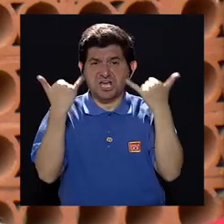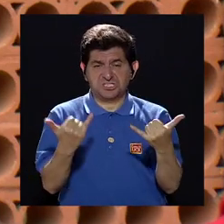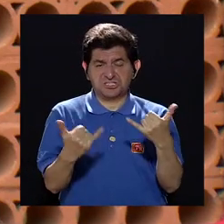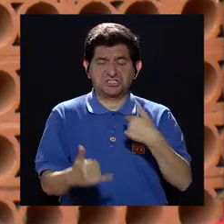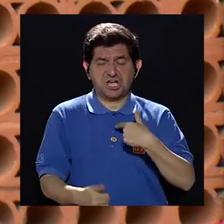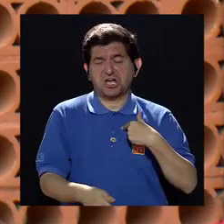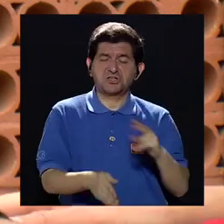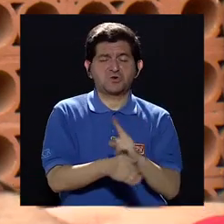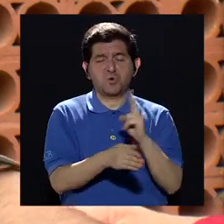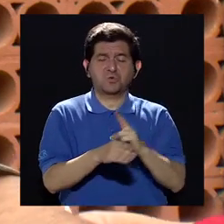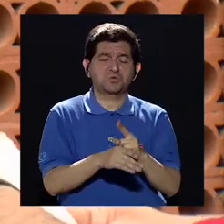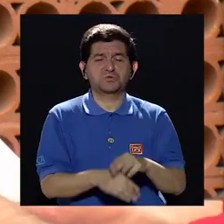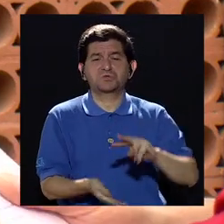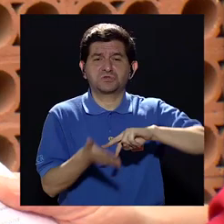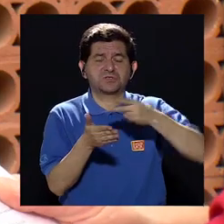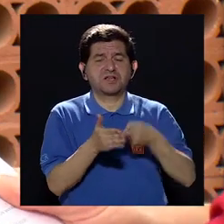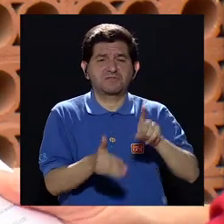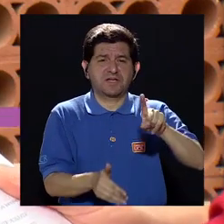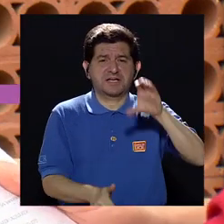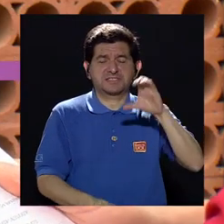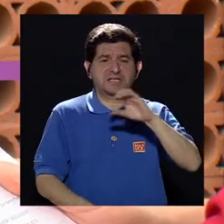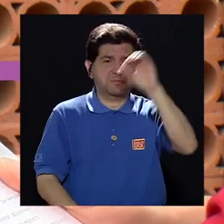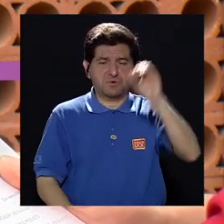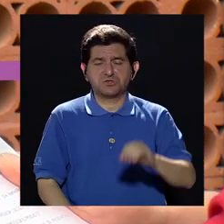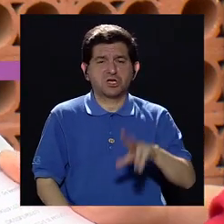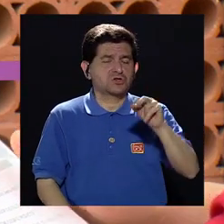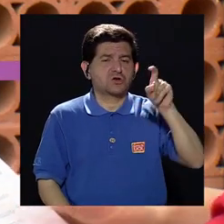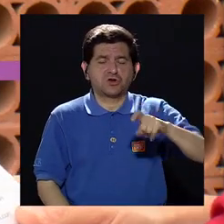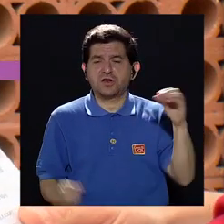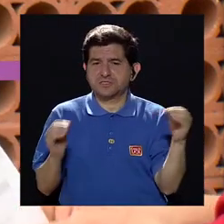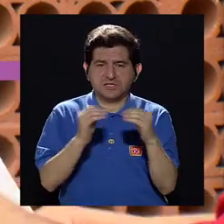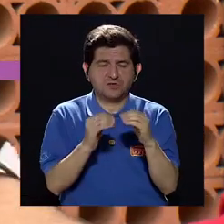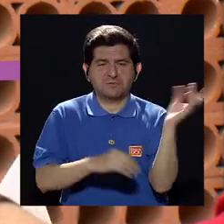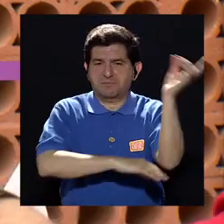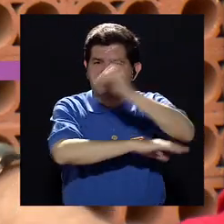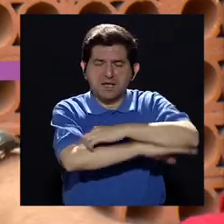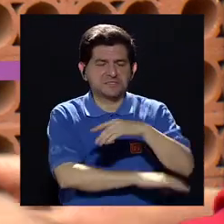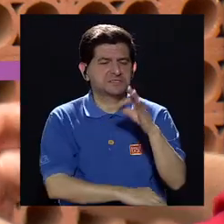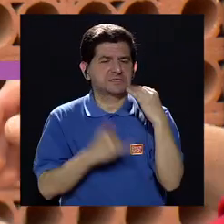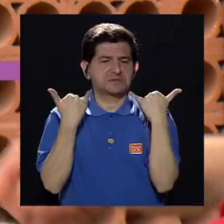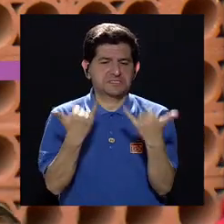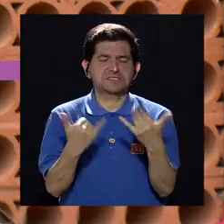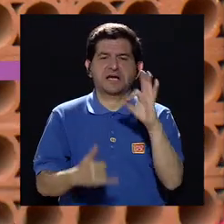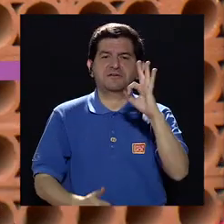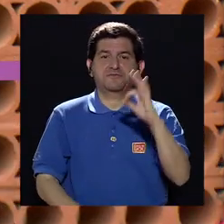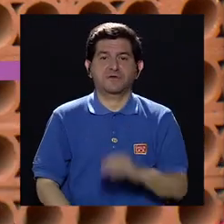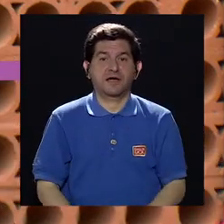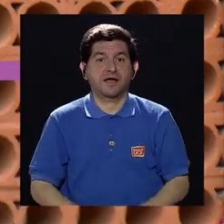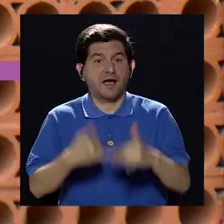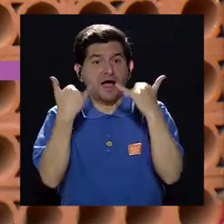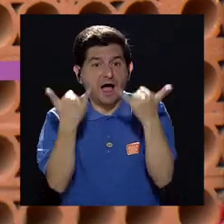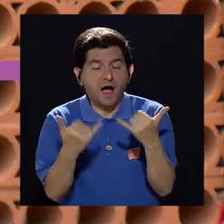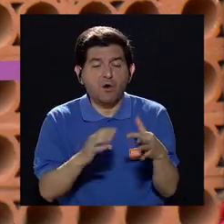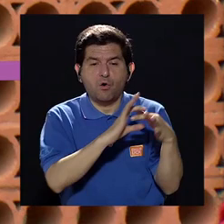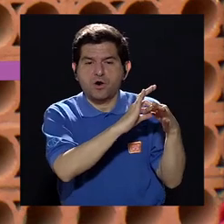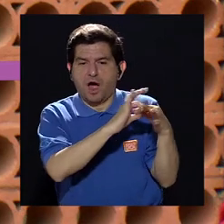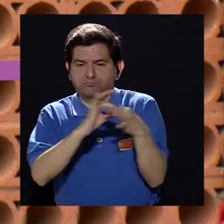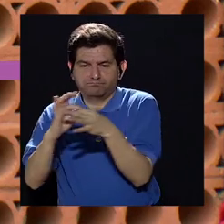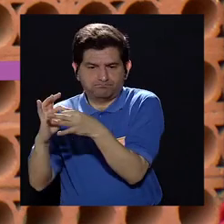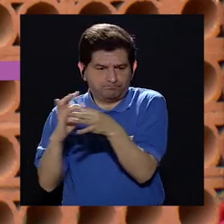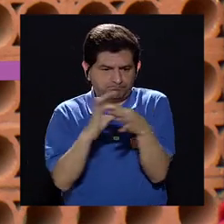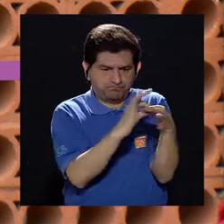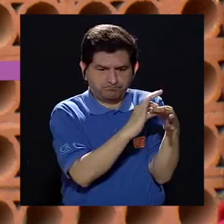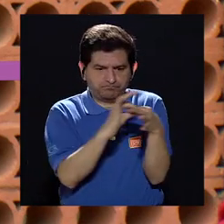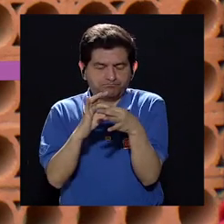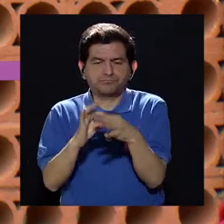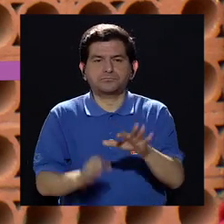yo me lo voy a poner, cubre el 100% y no me lo pongo el resto del día y estamos súper bien. Entonces ahora se unificó